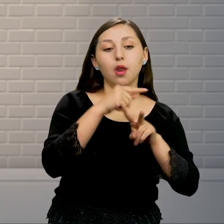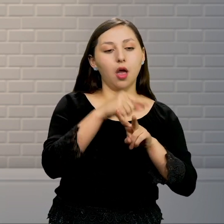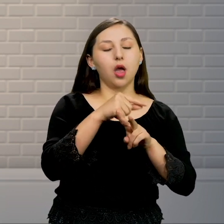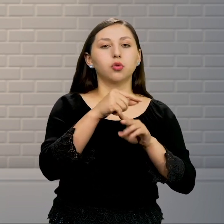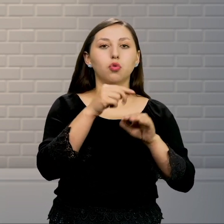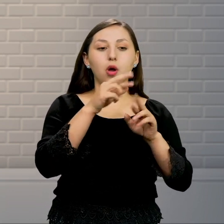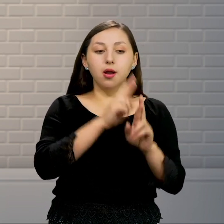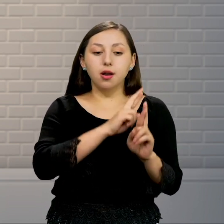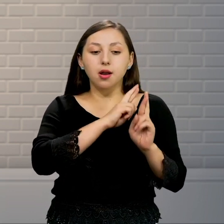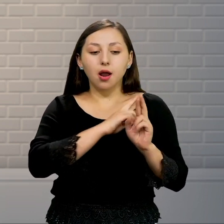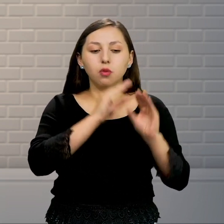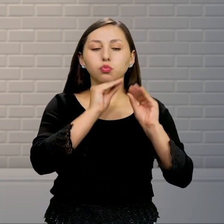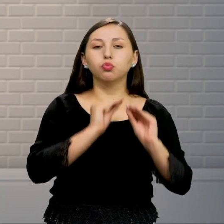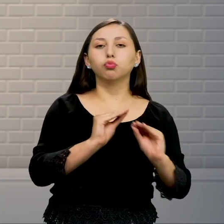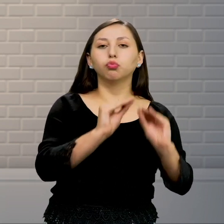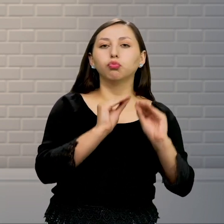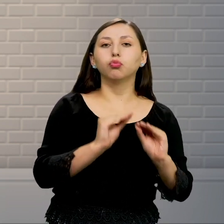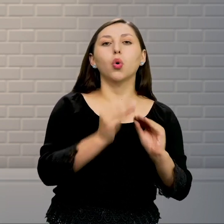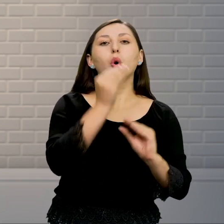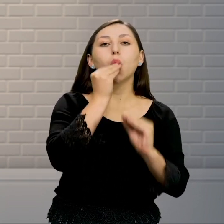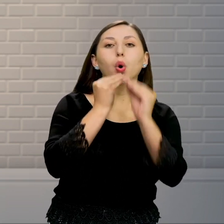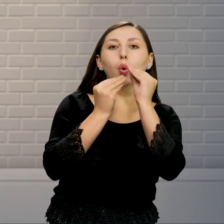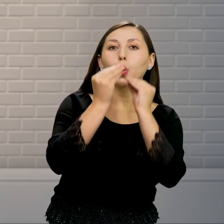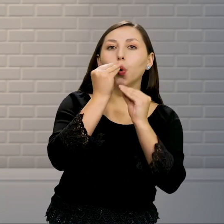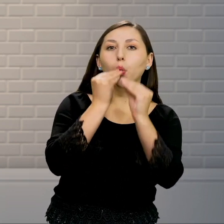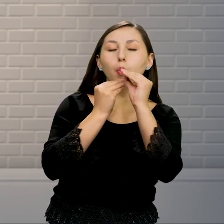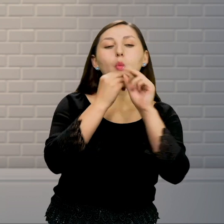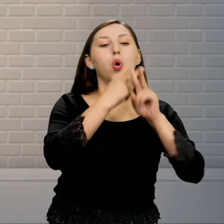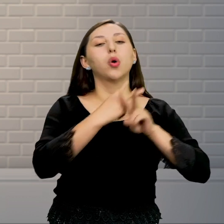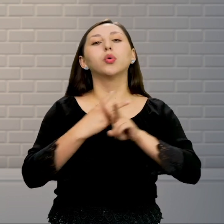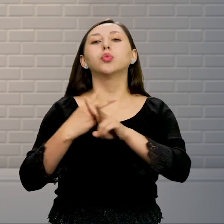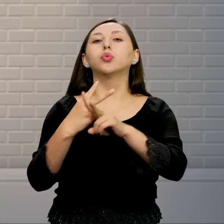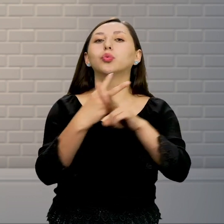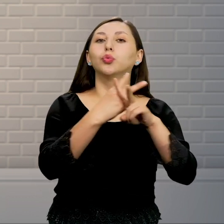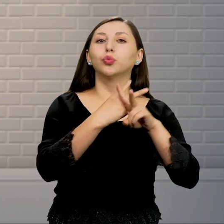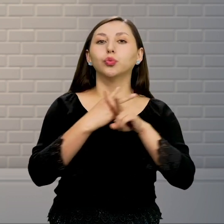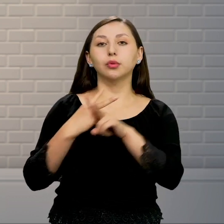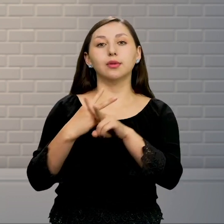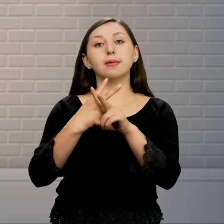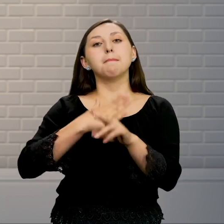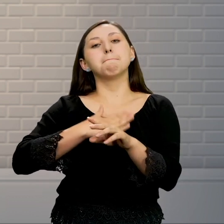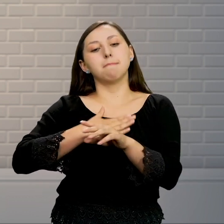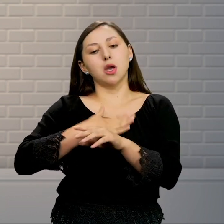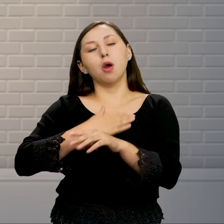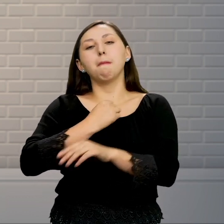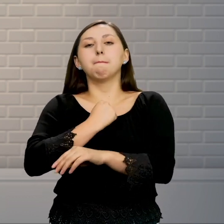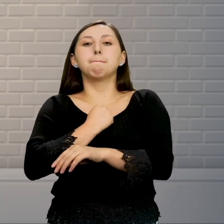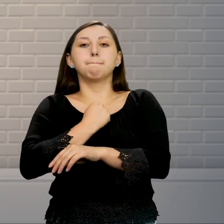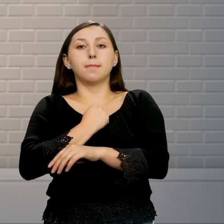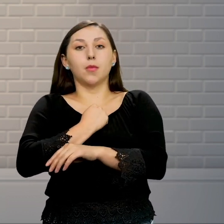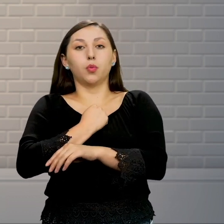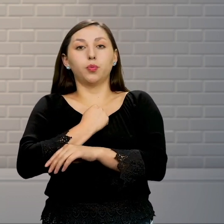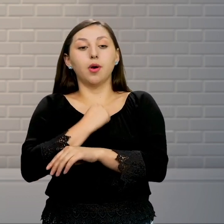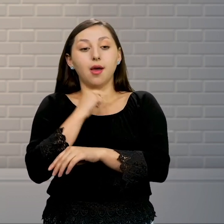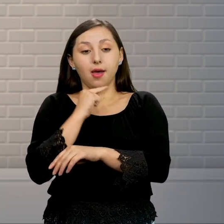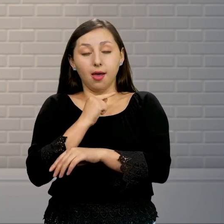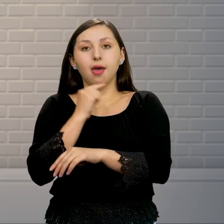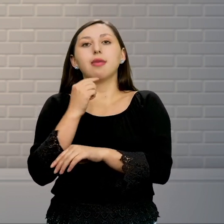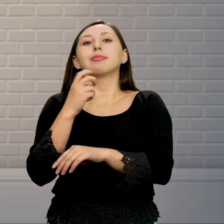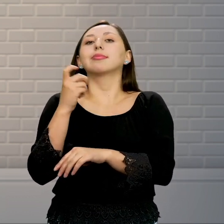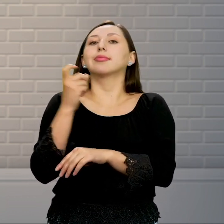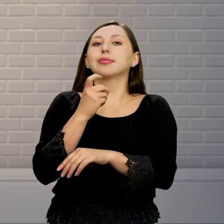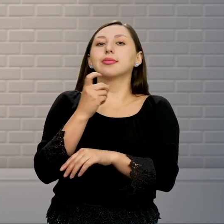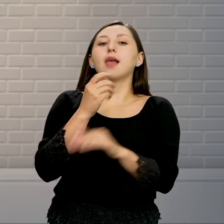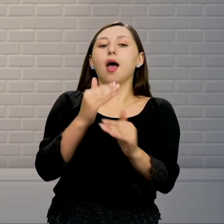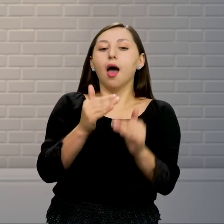para alimentarse Y darle los cuidados que merece Como por ejemplo Rex Es mi mascota Ajá Y es un animal que